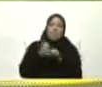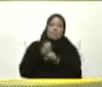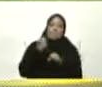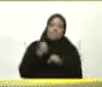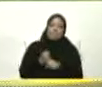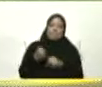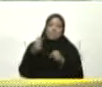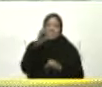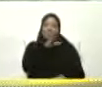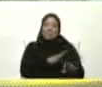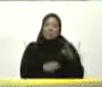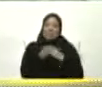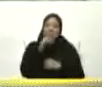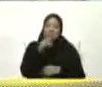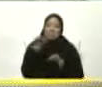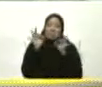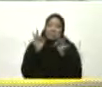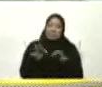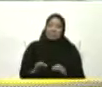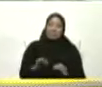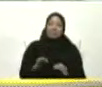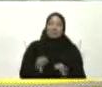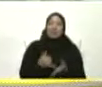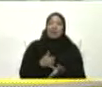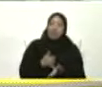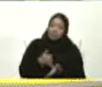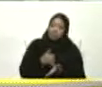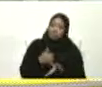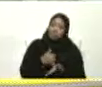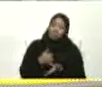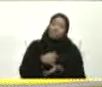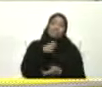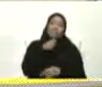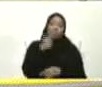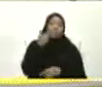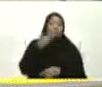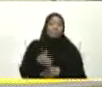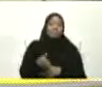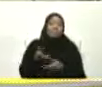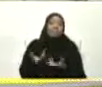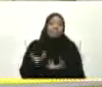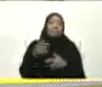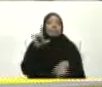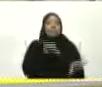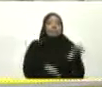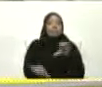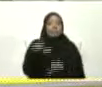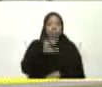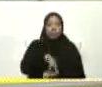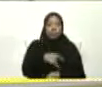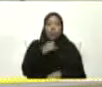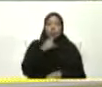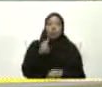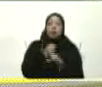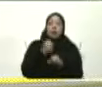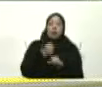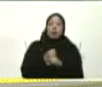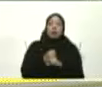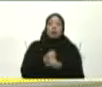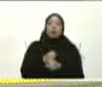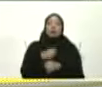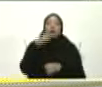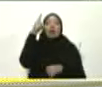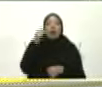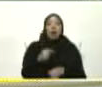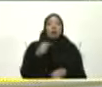¿Cómo está Bioanálisis Está deteriorada Y los laboratorios De bioanálisis Servían Hace un